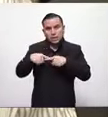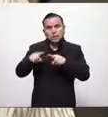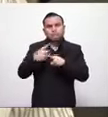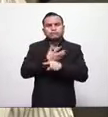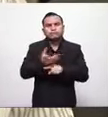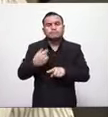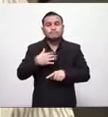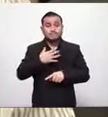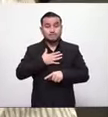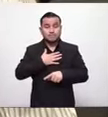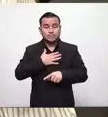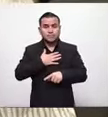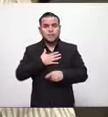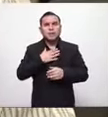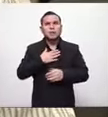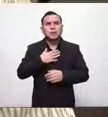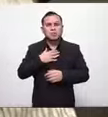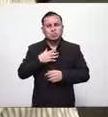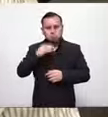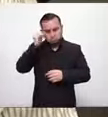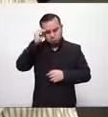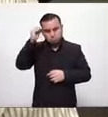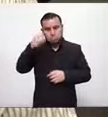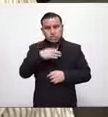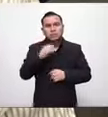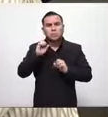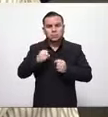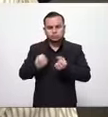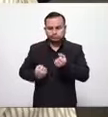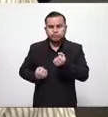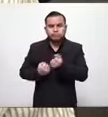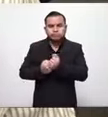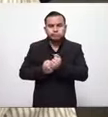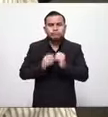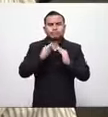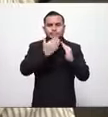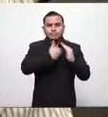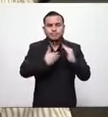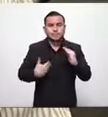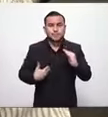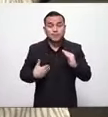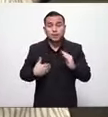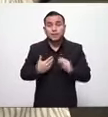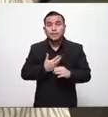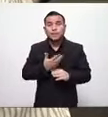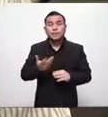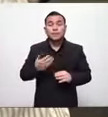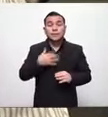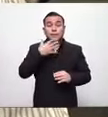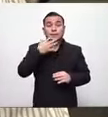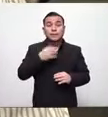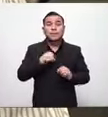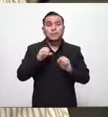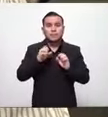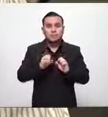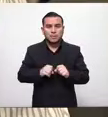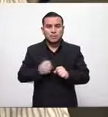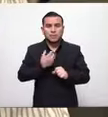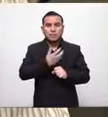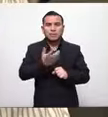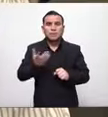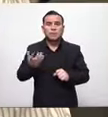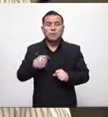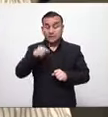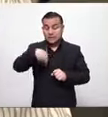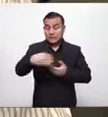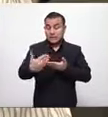conmigo pueden contar en este esfuerzo que vamos a seguir desarrollando creo que puedo hablar por todos